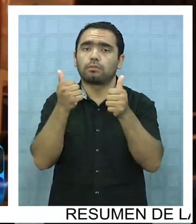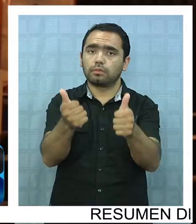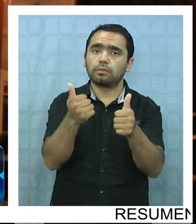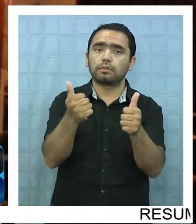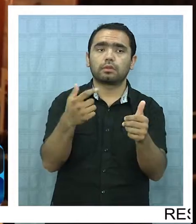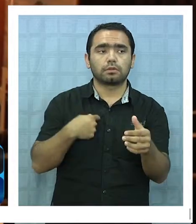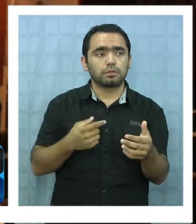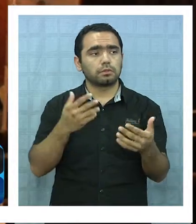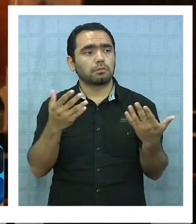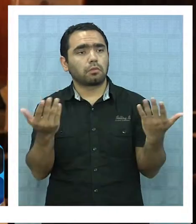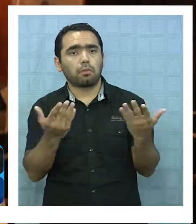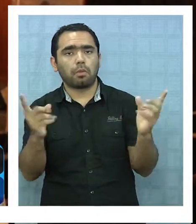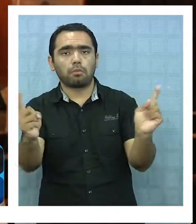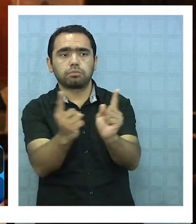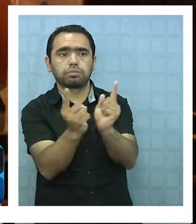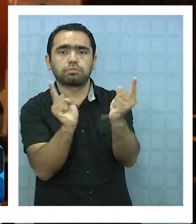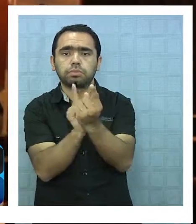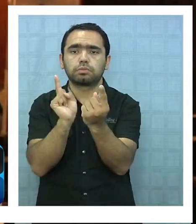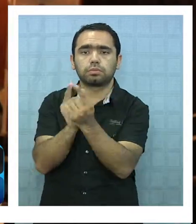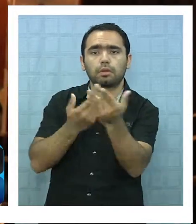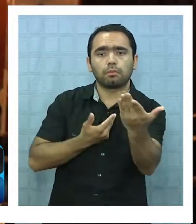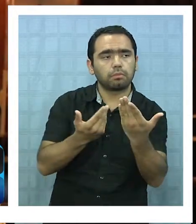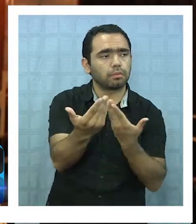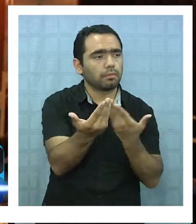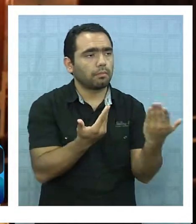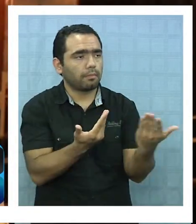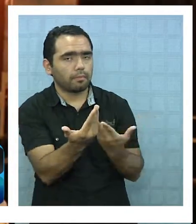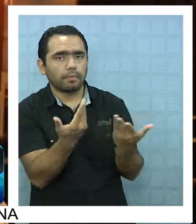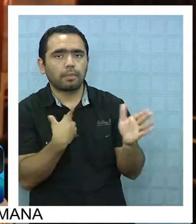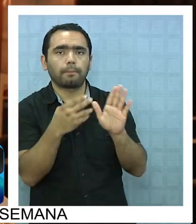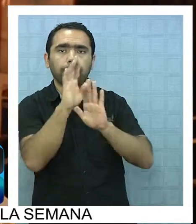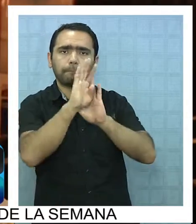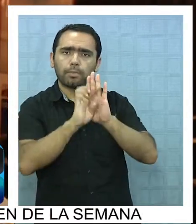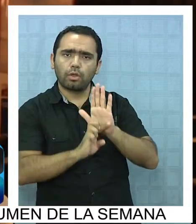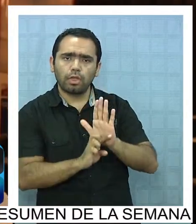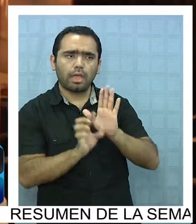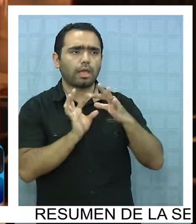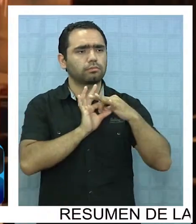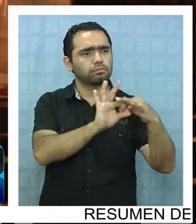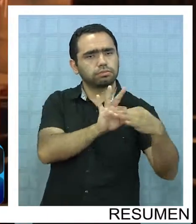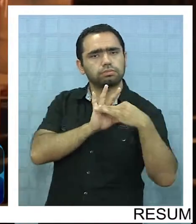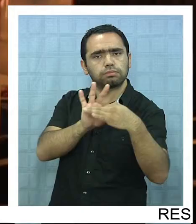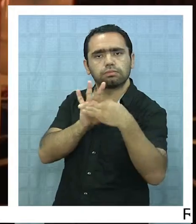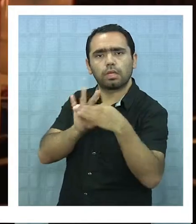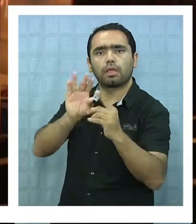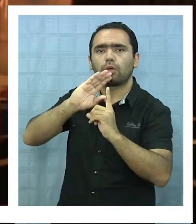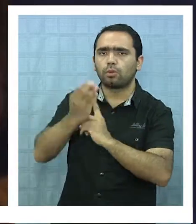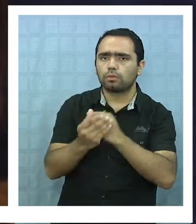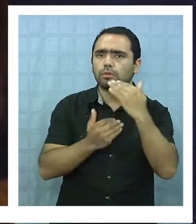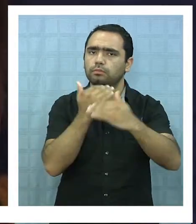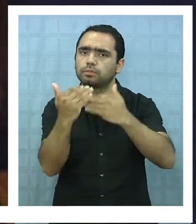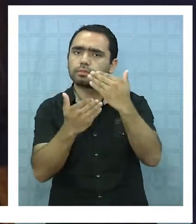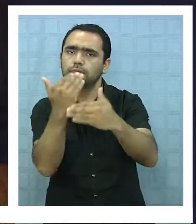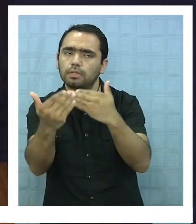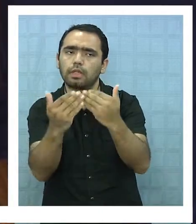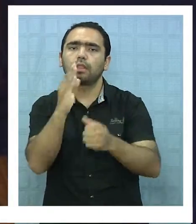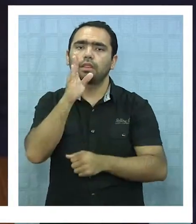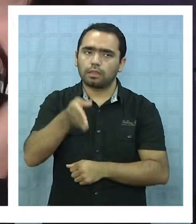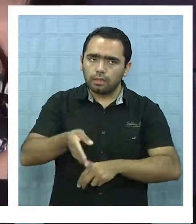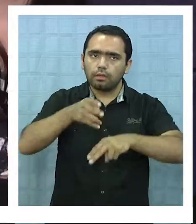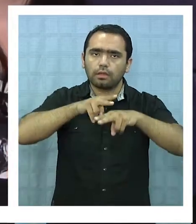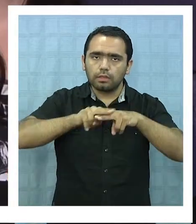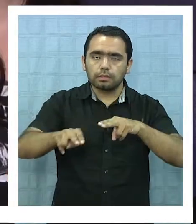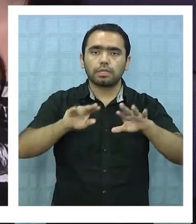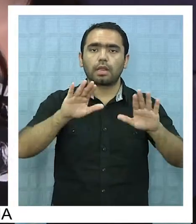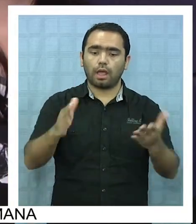juntarse y terminar de entender eso y generar proyectos de asociatividad y emprendimientos culturales, tarde o temprano hay que hacerlo y si se